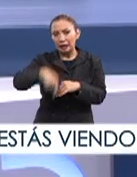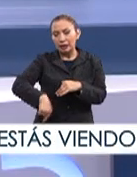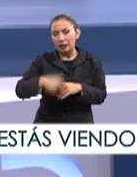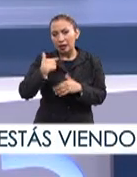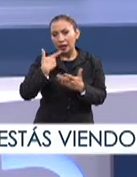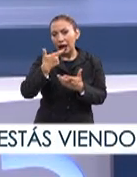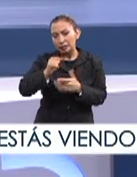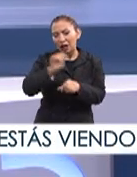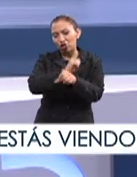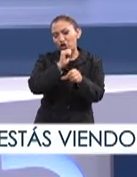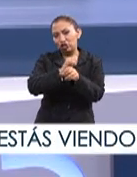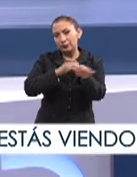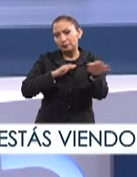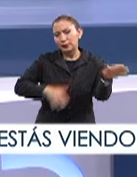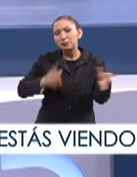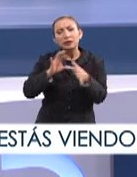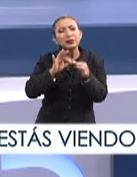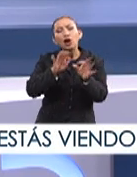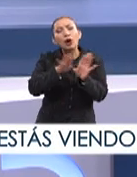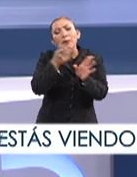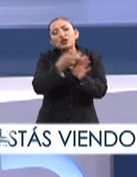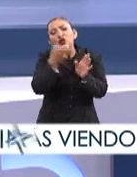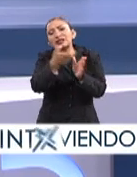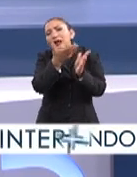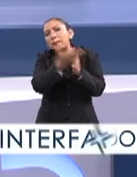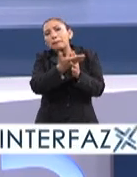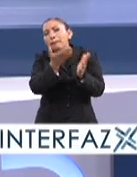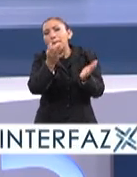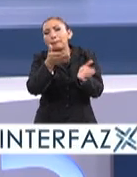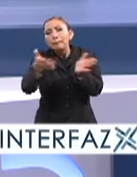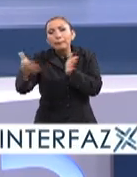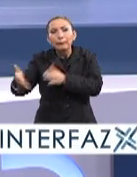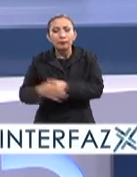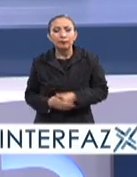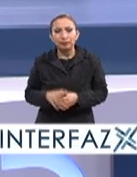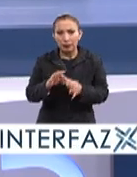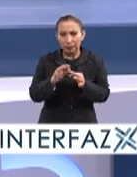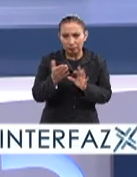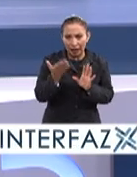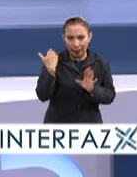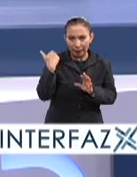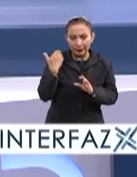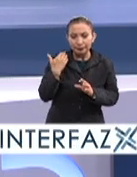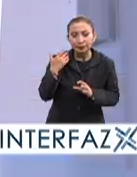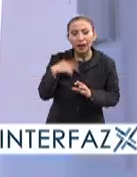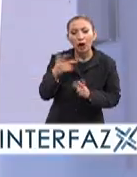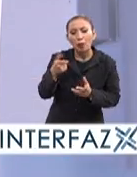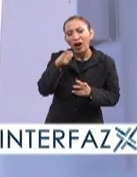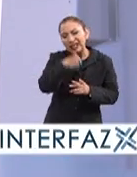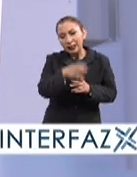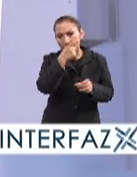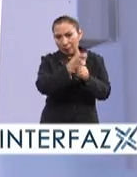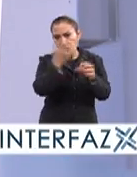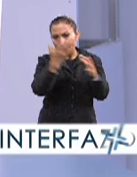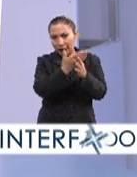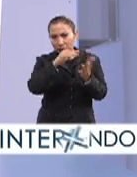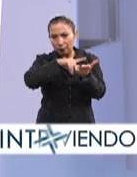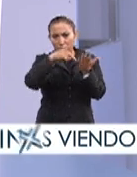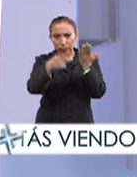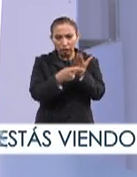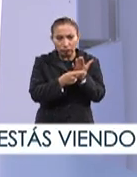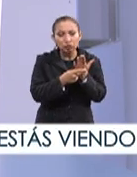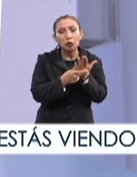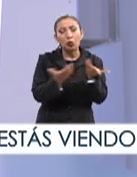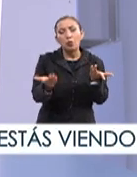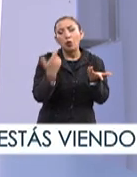de gases de efecto invernadero. ¿Nos puedes platicar cómo van en estas etapas? Sí, comentábamos ahorita que el alcance de esta primera parte del proyecto,